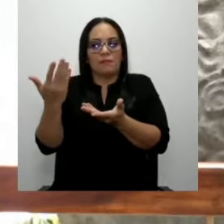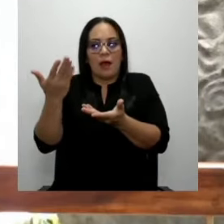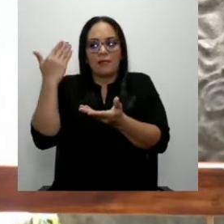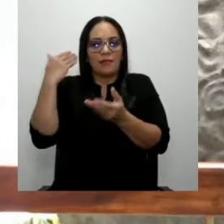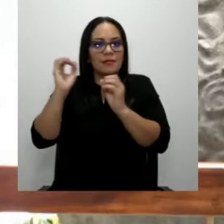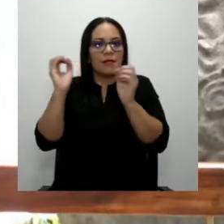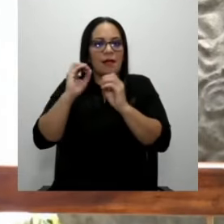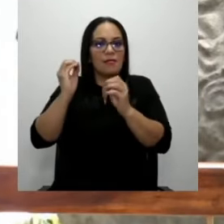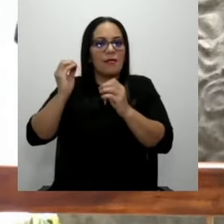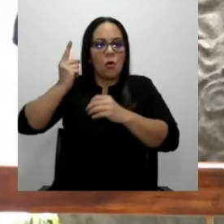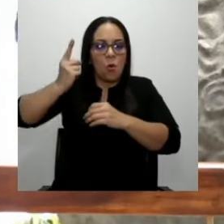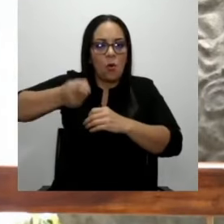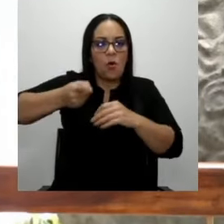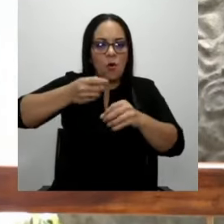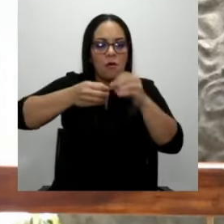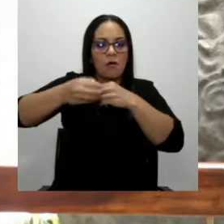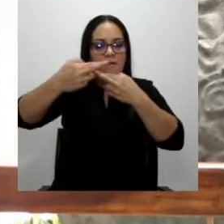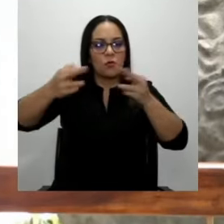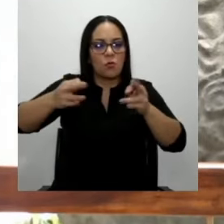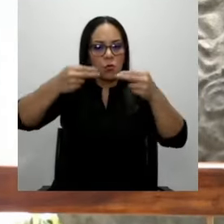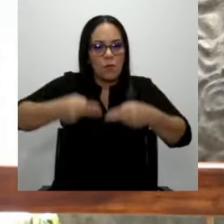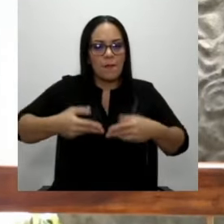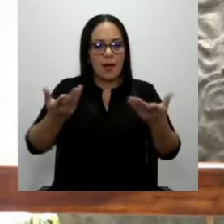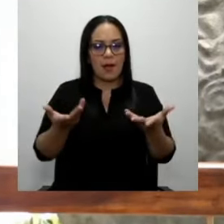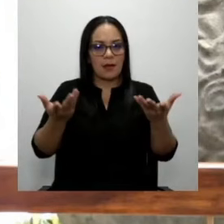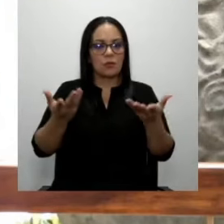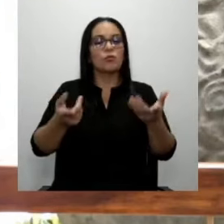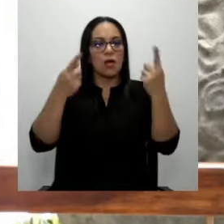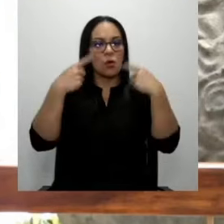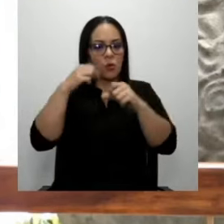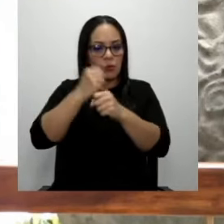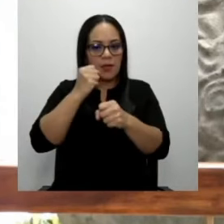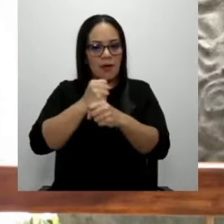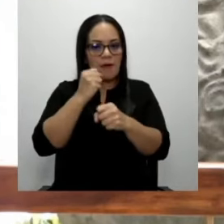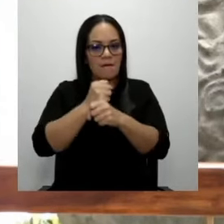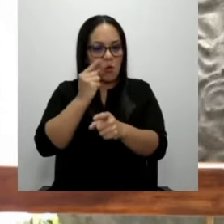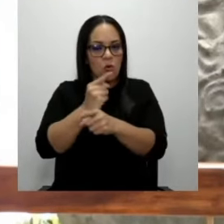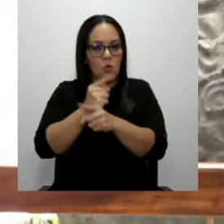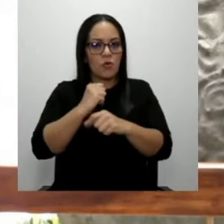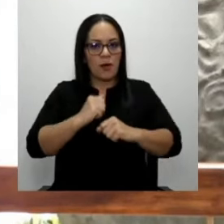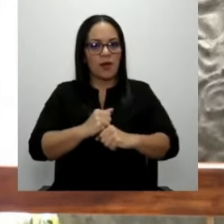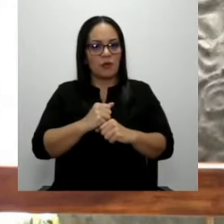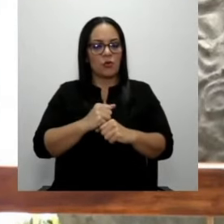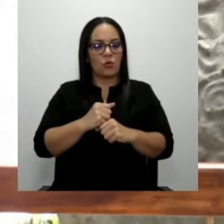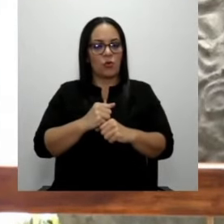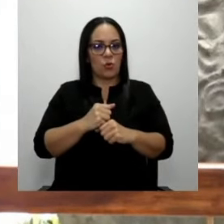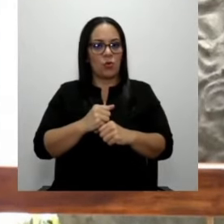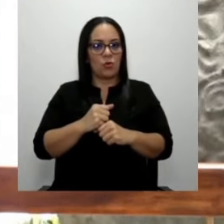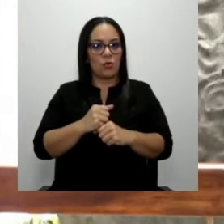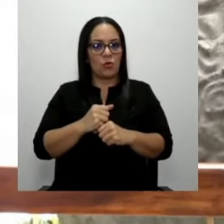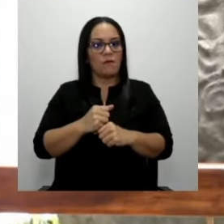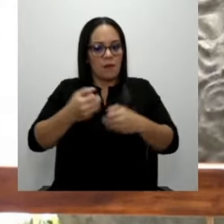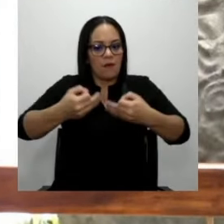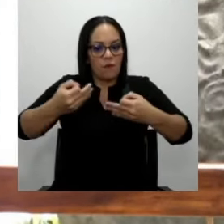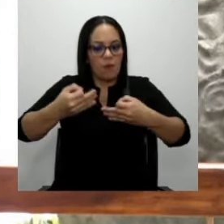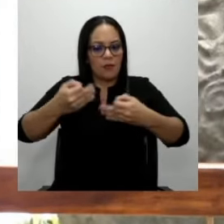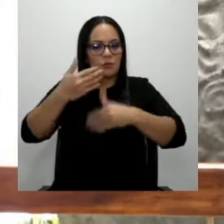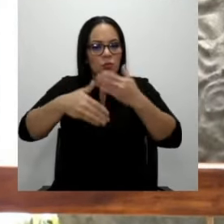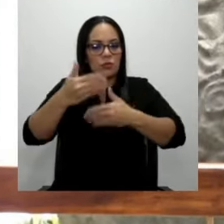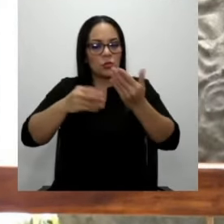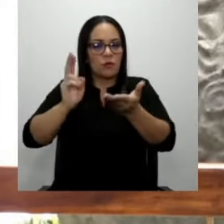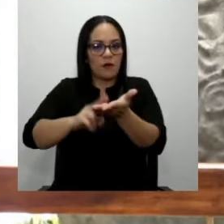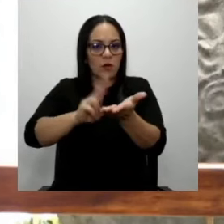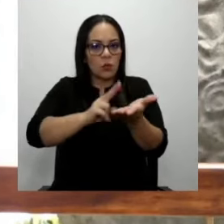las oficinas de recursos humanos a hacer el trabajo que les corresponde hacer y formalizar los procesos de